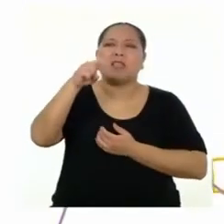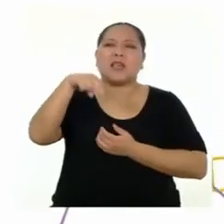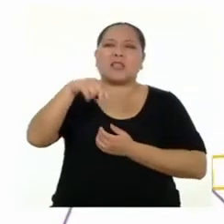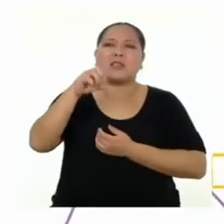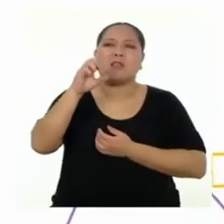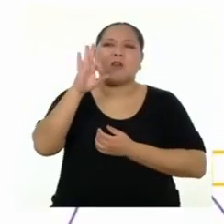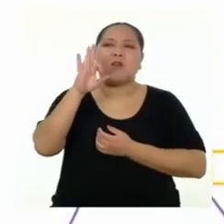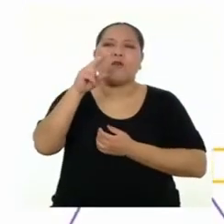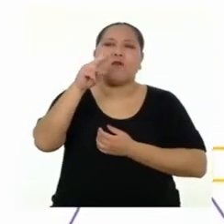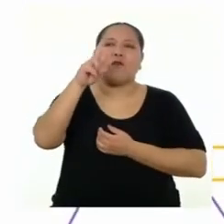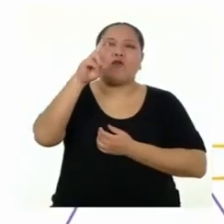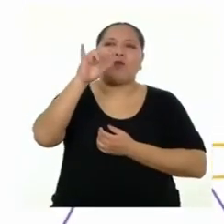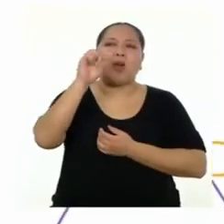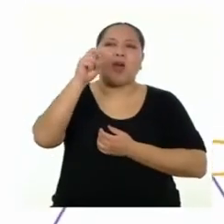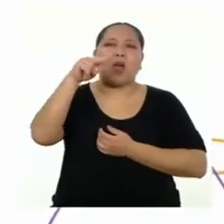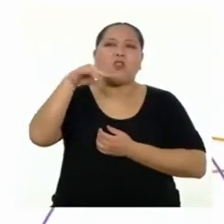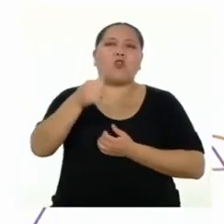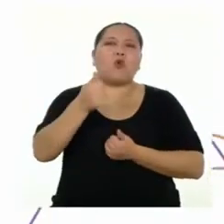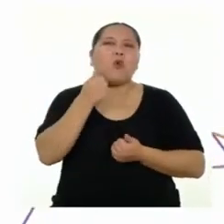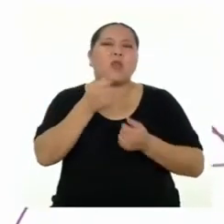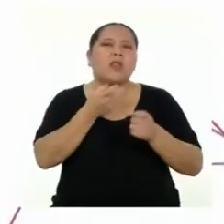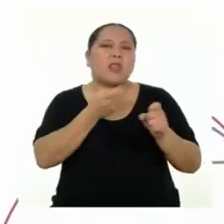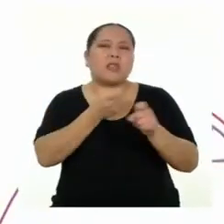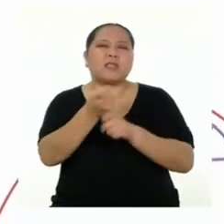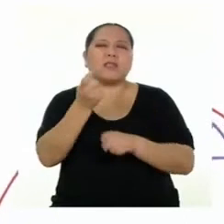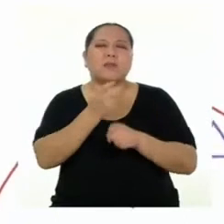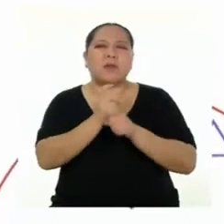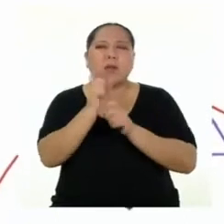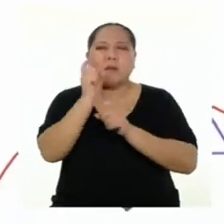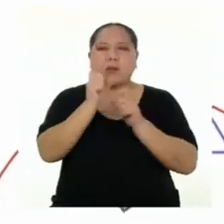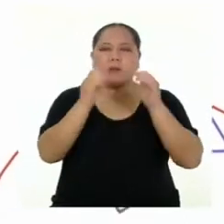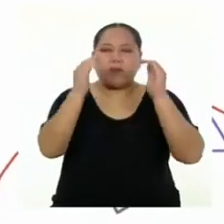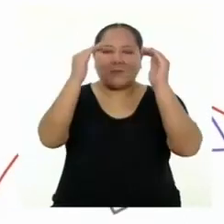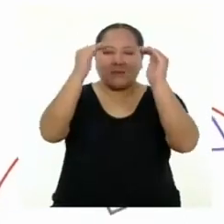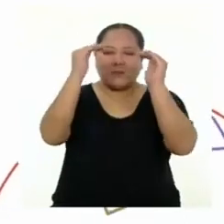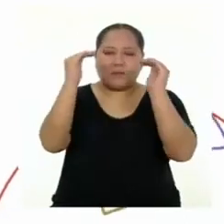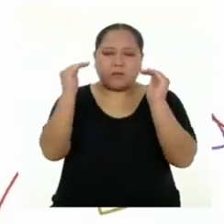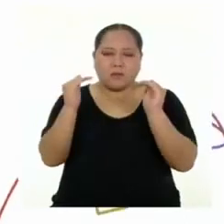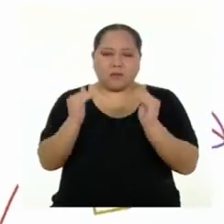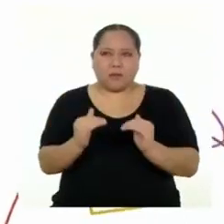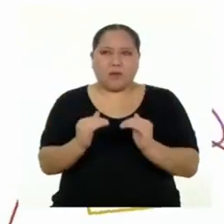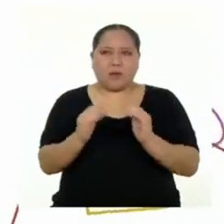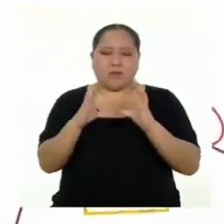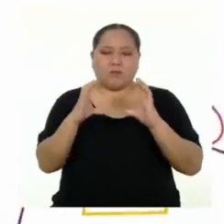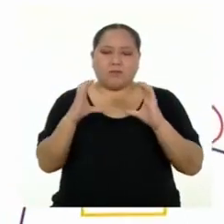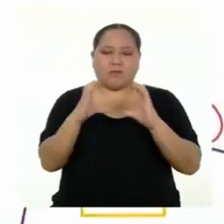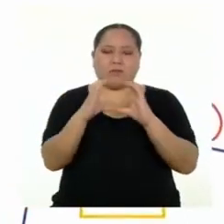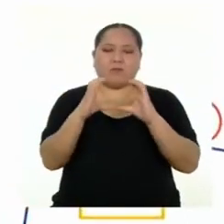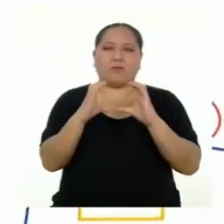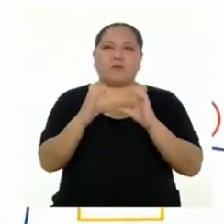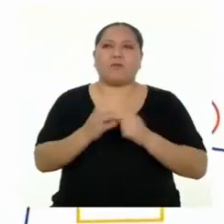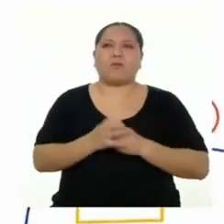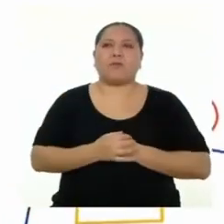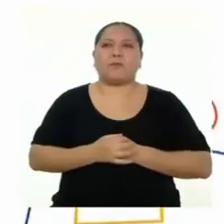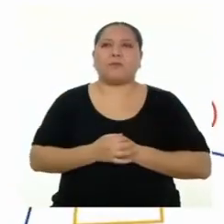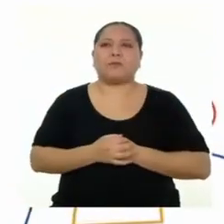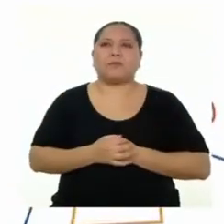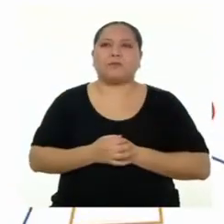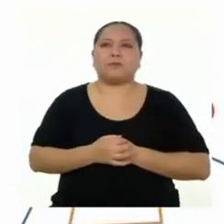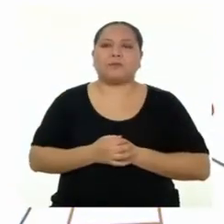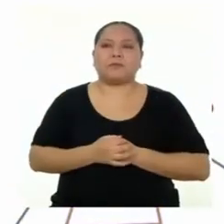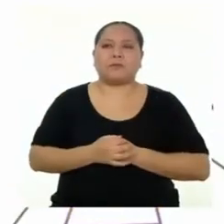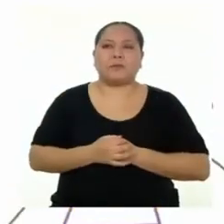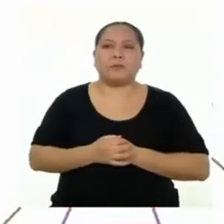efectos tienen en las personas? Ah, lo dice el cartelito que está debajo de esos círculos.